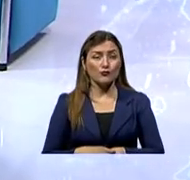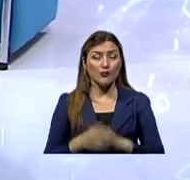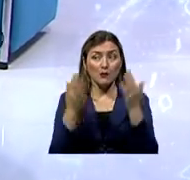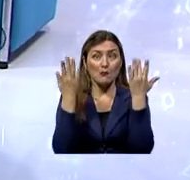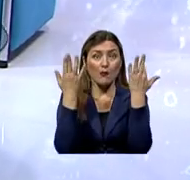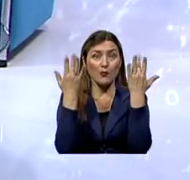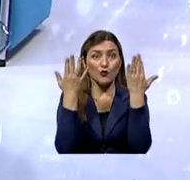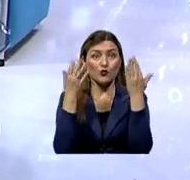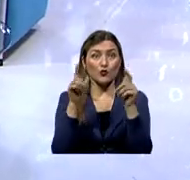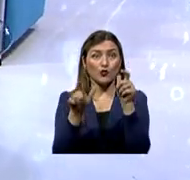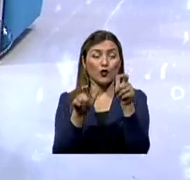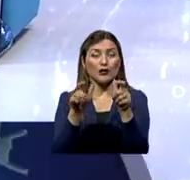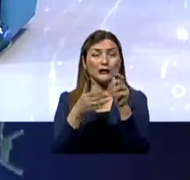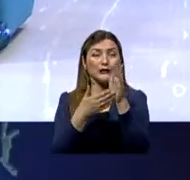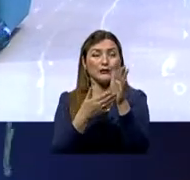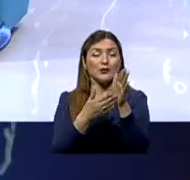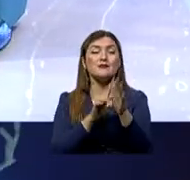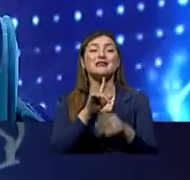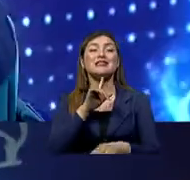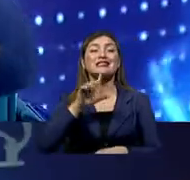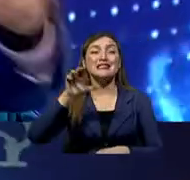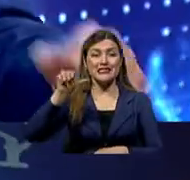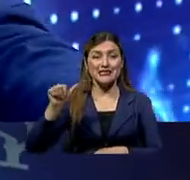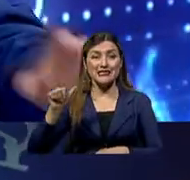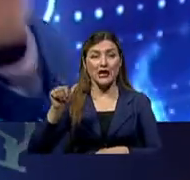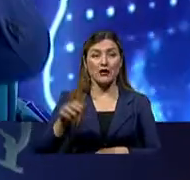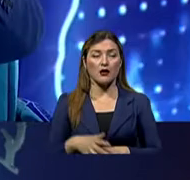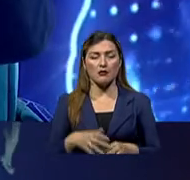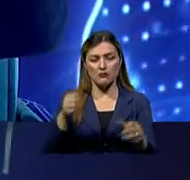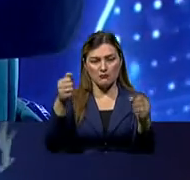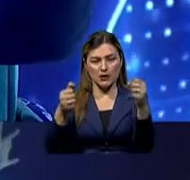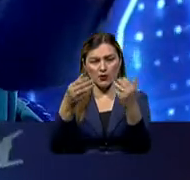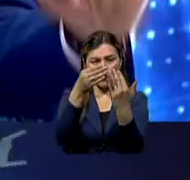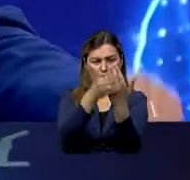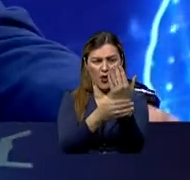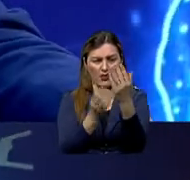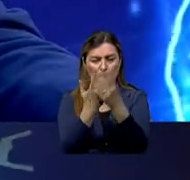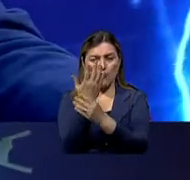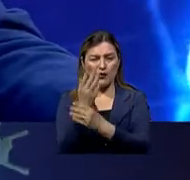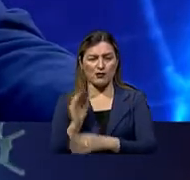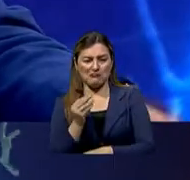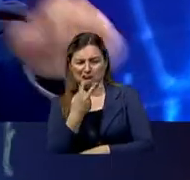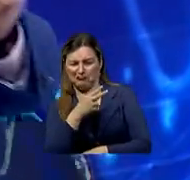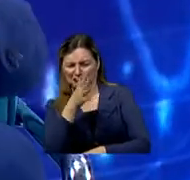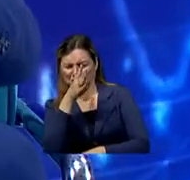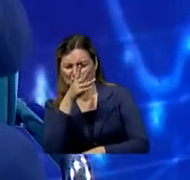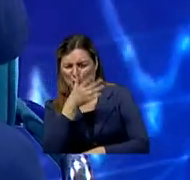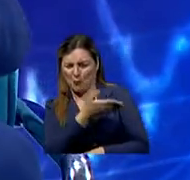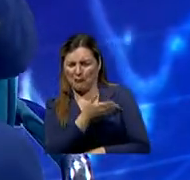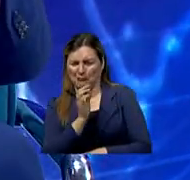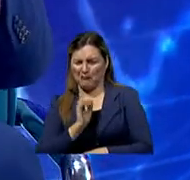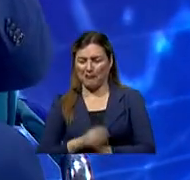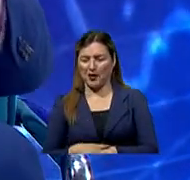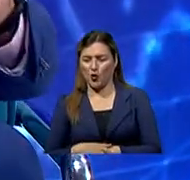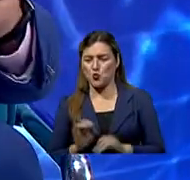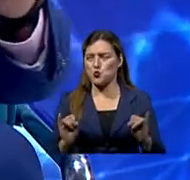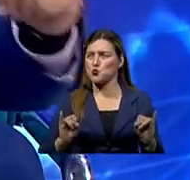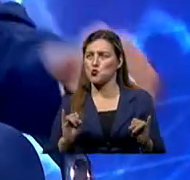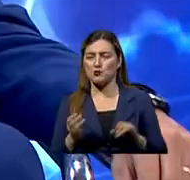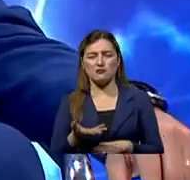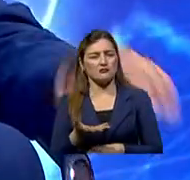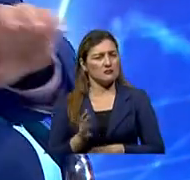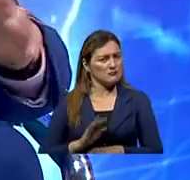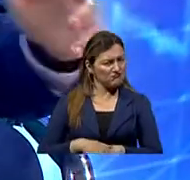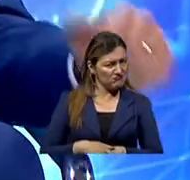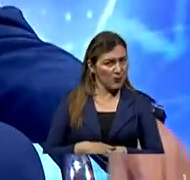veces uno se burlaba, yo me acuerdo, mi tía usaba guantes cuando manejábamos y nosotros de adolescentes nos reíamos, decíamos, se cree fitipaldi, en realidad